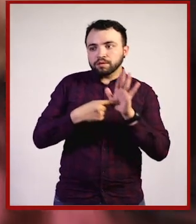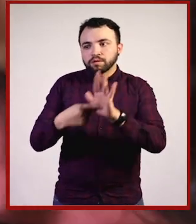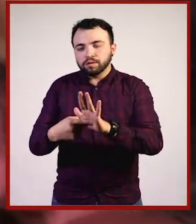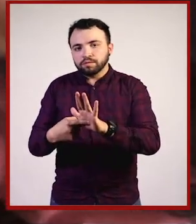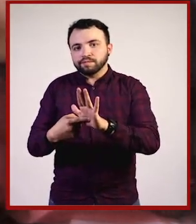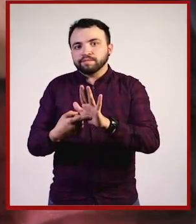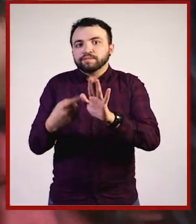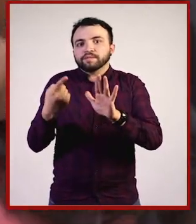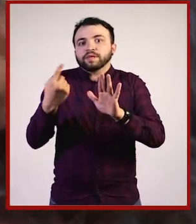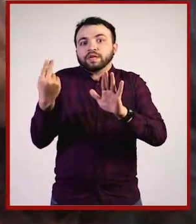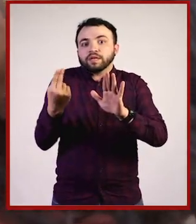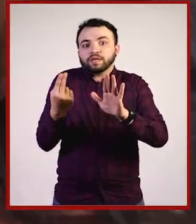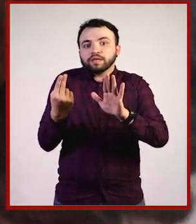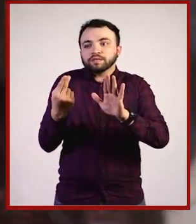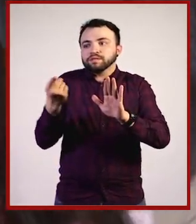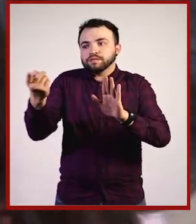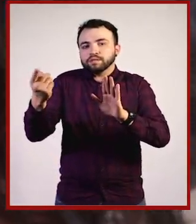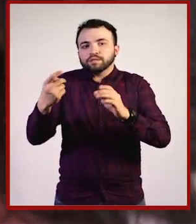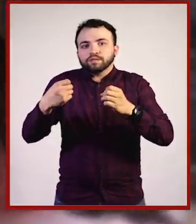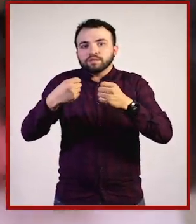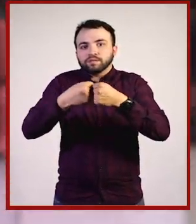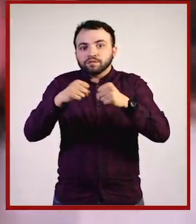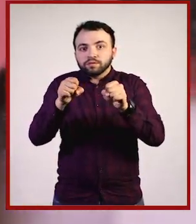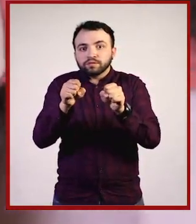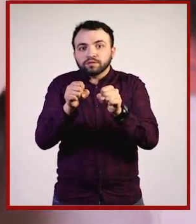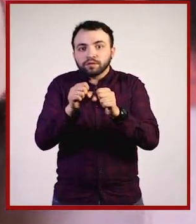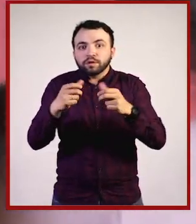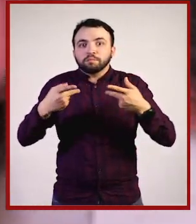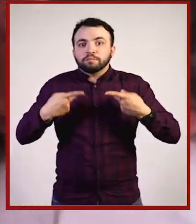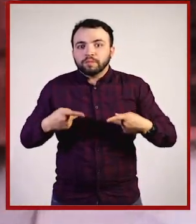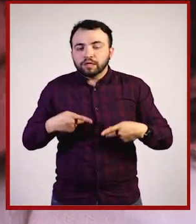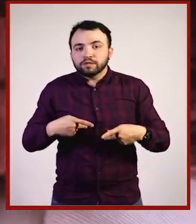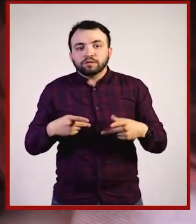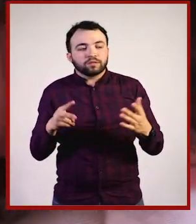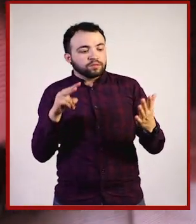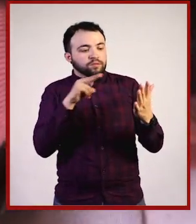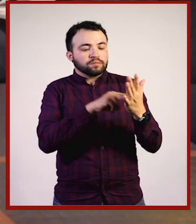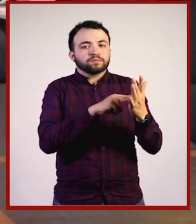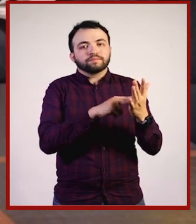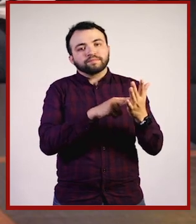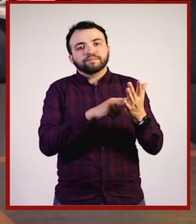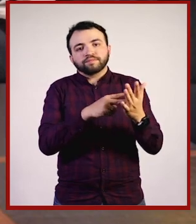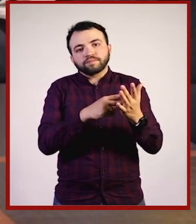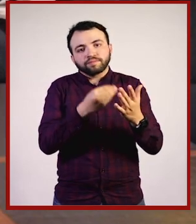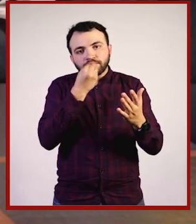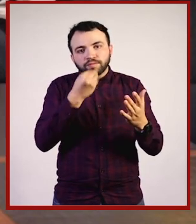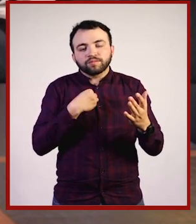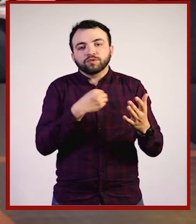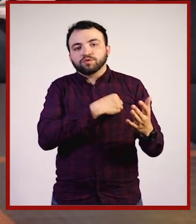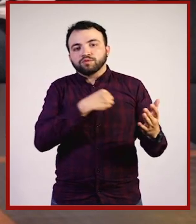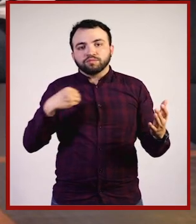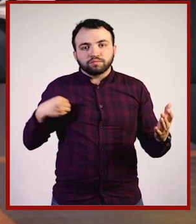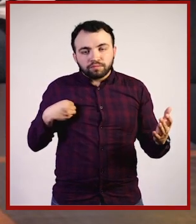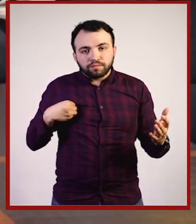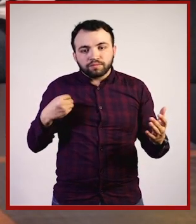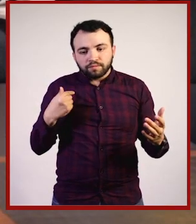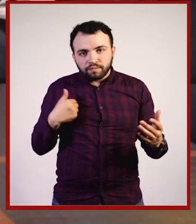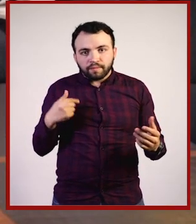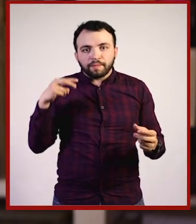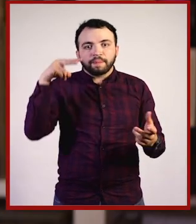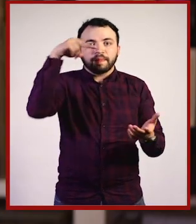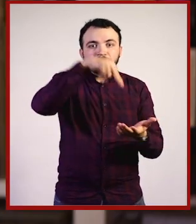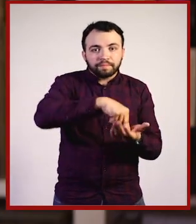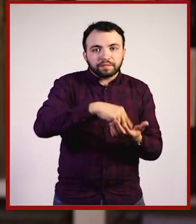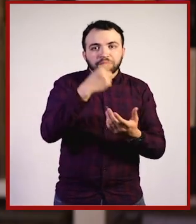necesita es que nosotros, los ciudadanos, lo implementemos correctamente desde la trinchera desde la que nos toquen,